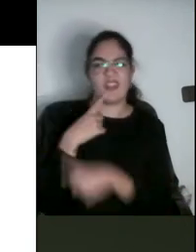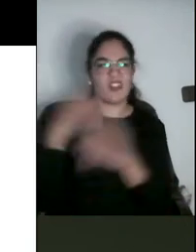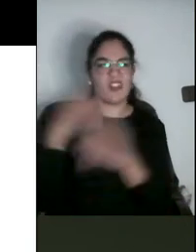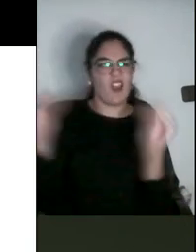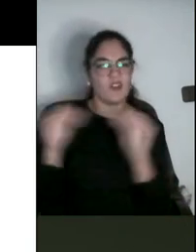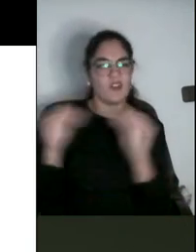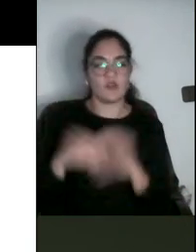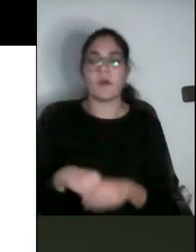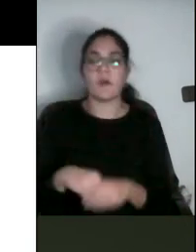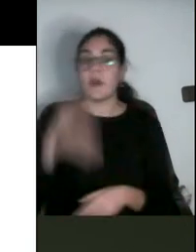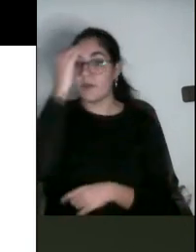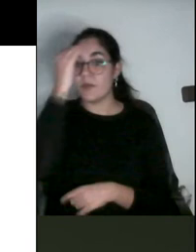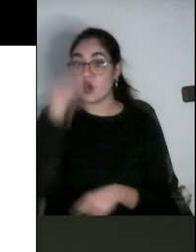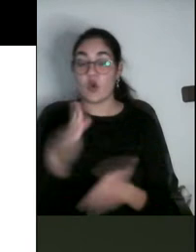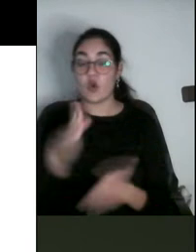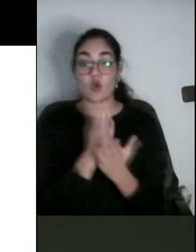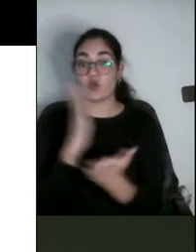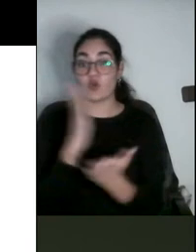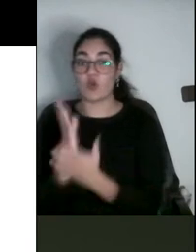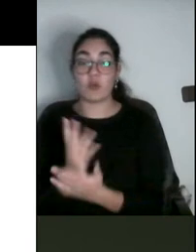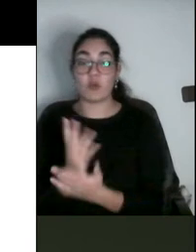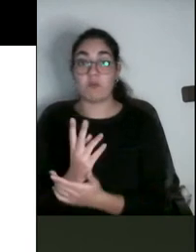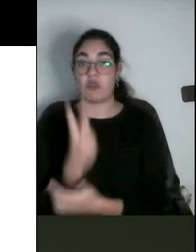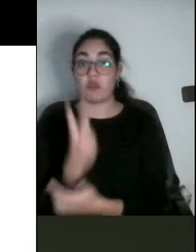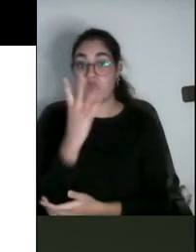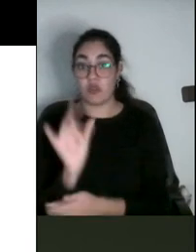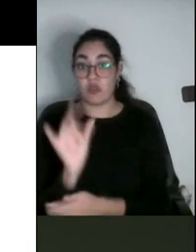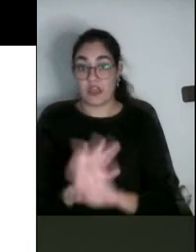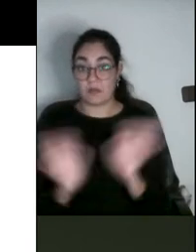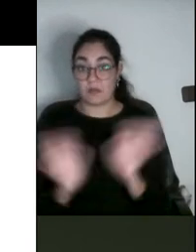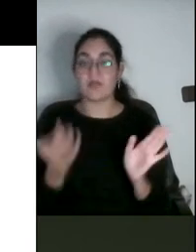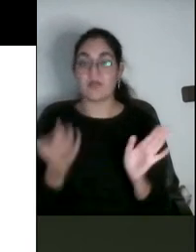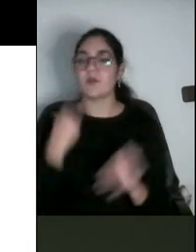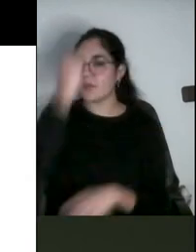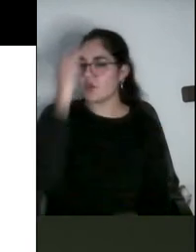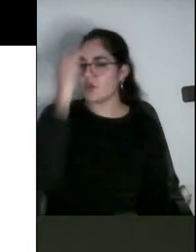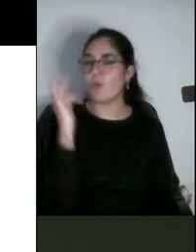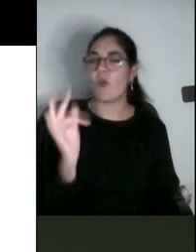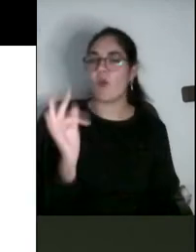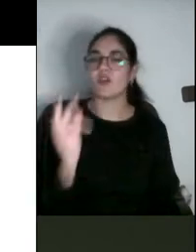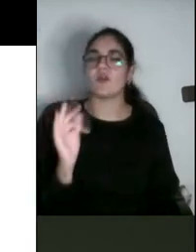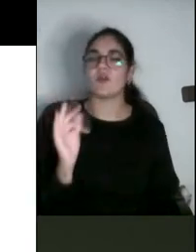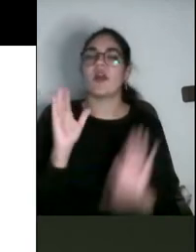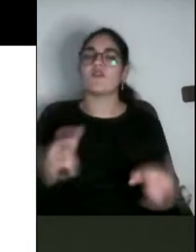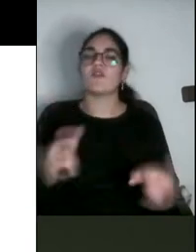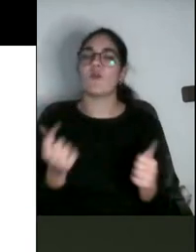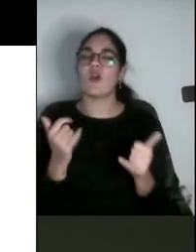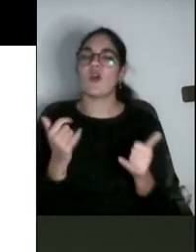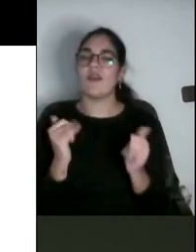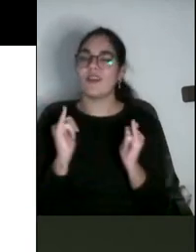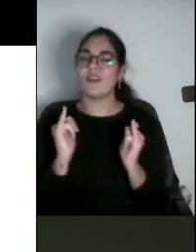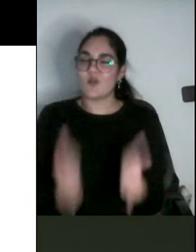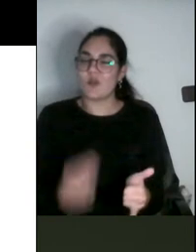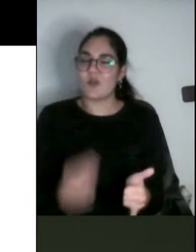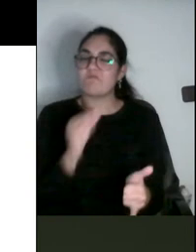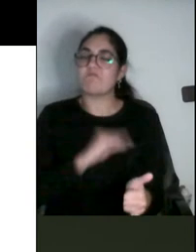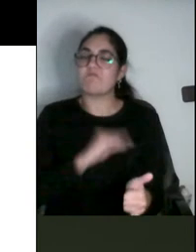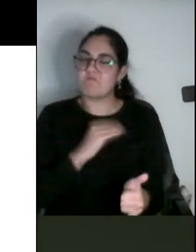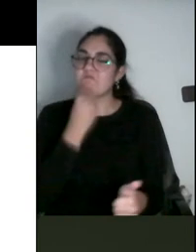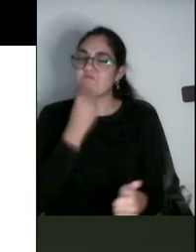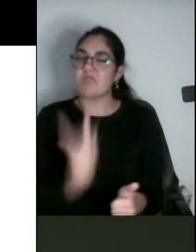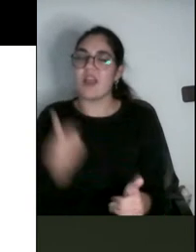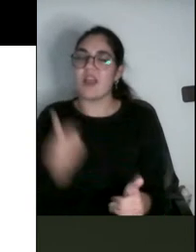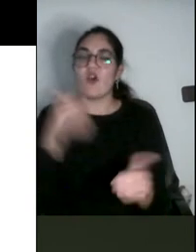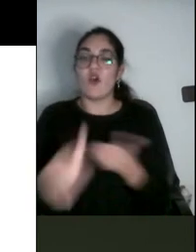una edición muy, muy breve, de dos sesiones, pero verdaderamente fructífera y creo que abre boca para que ojalá se celebre una segunda sesión.